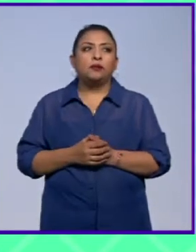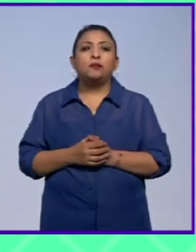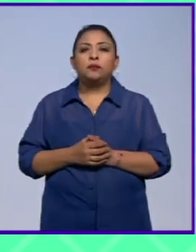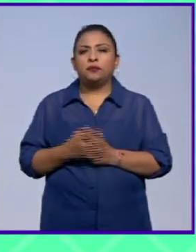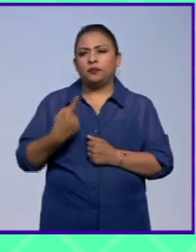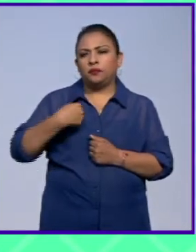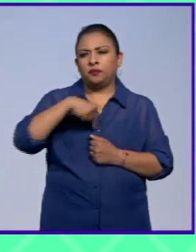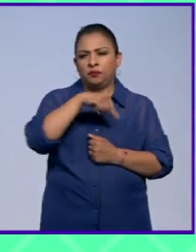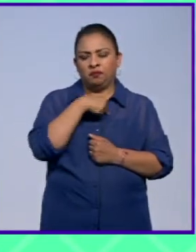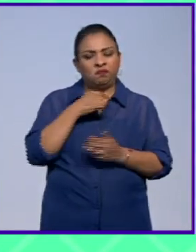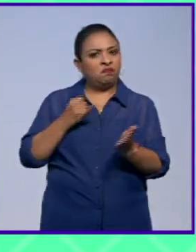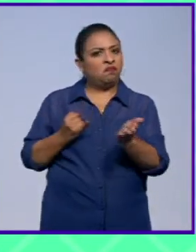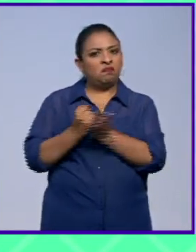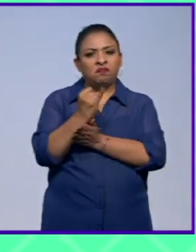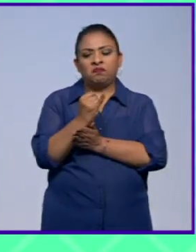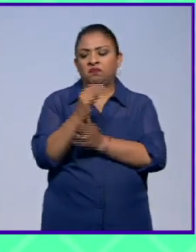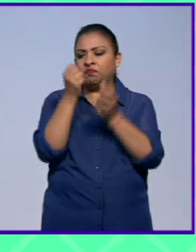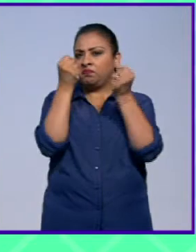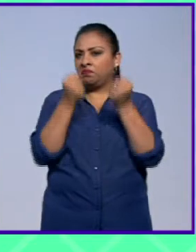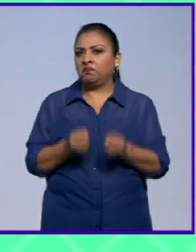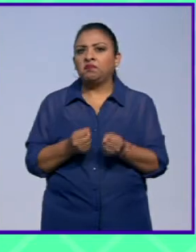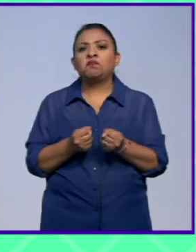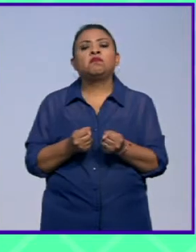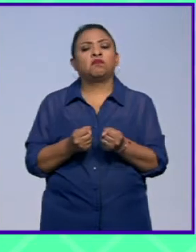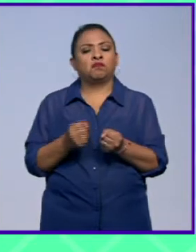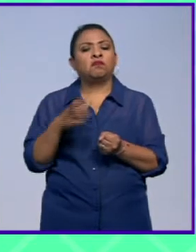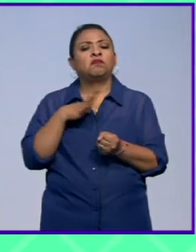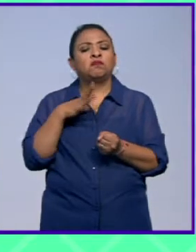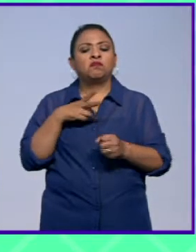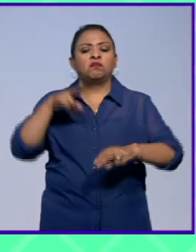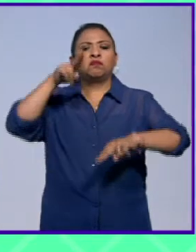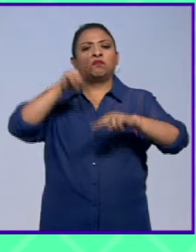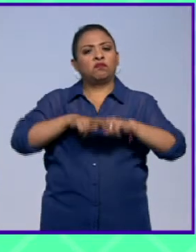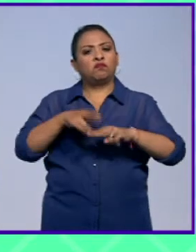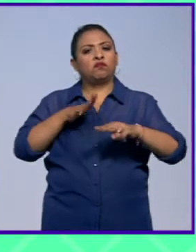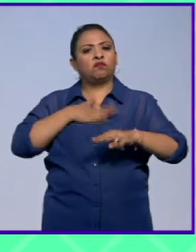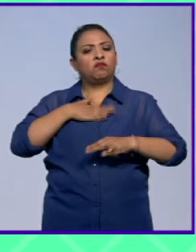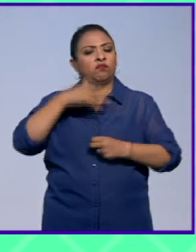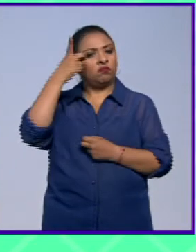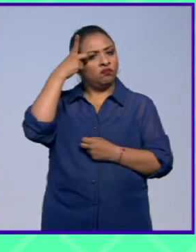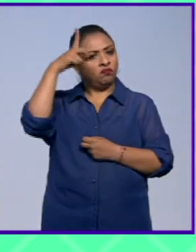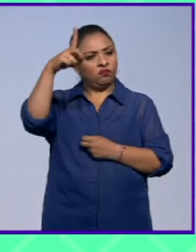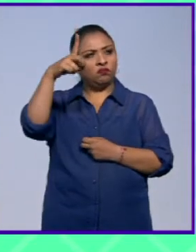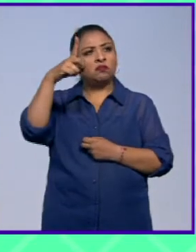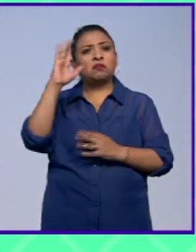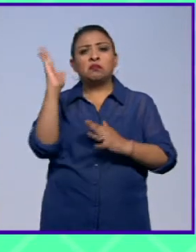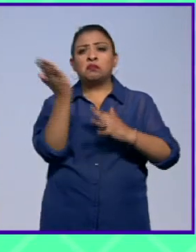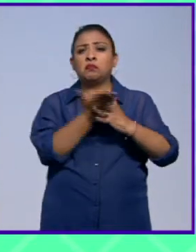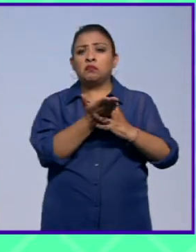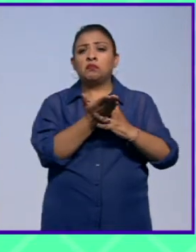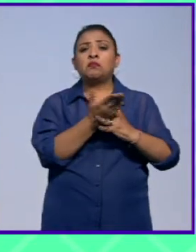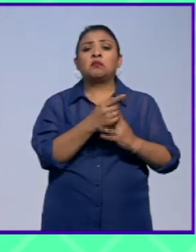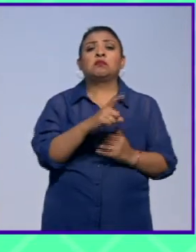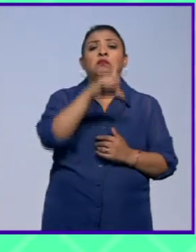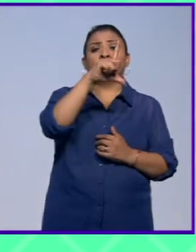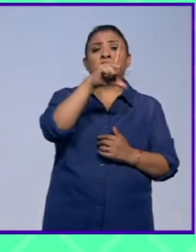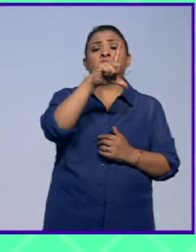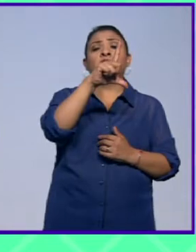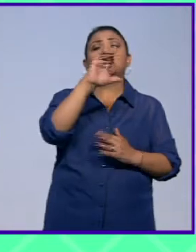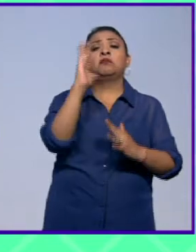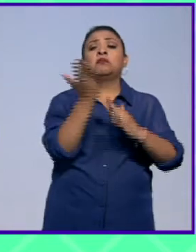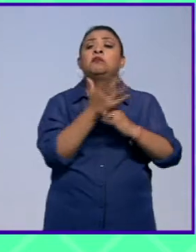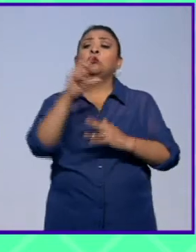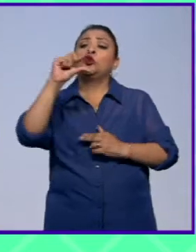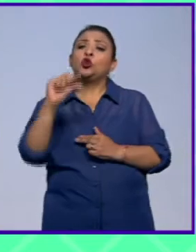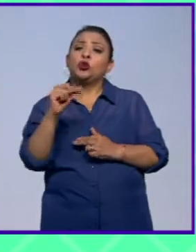Nuestra decisión es firme tomaremos las butacas que nos pertenecen la mitad de las mayúsculas la mitad